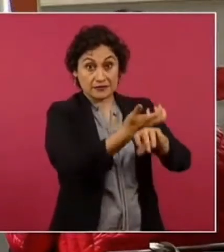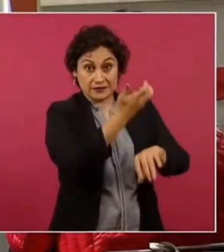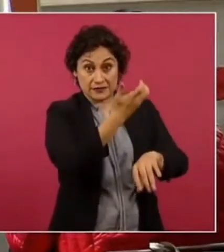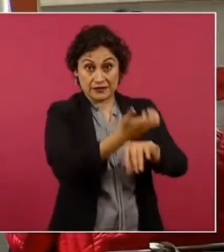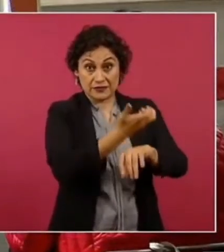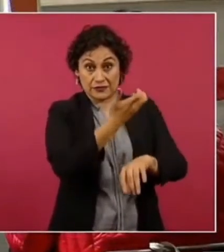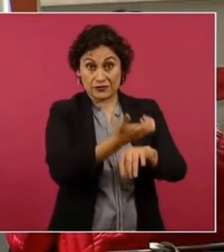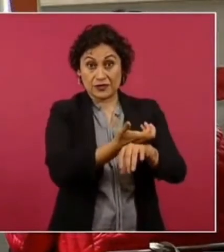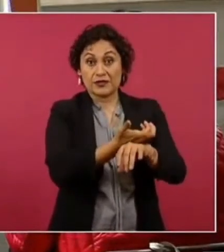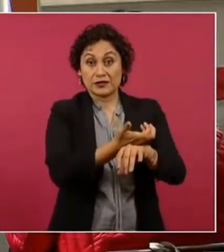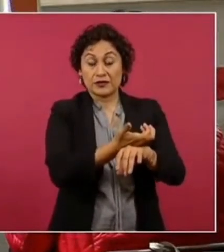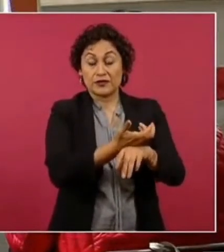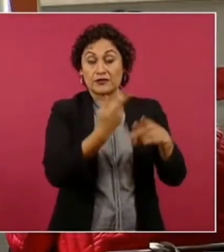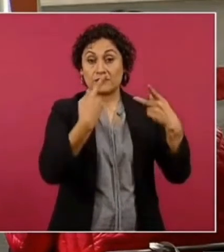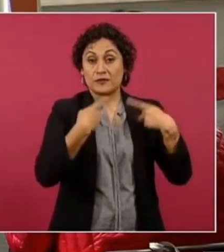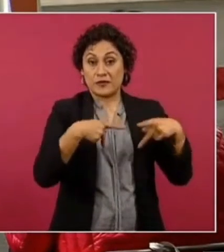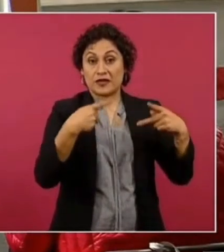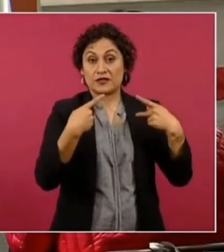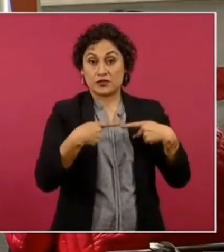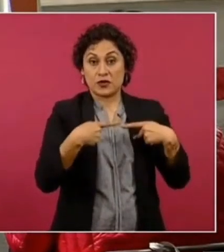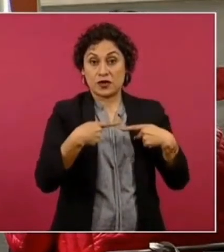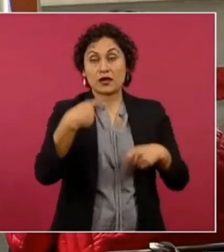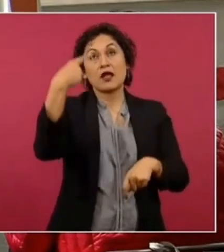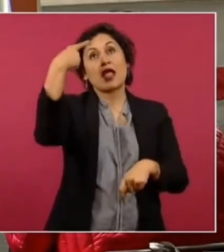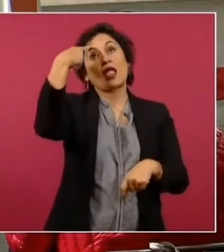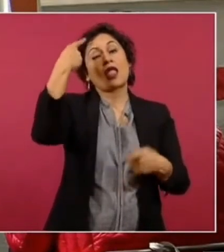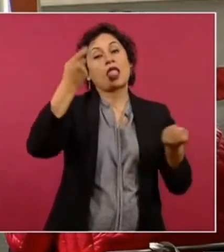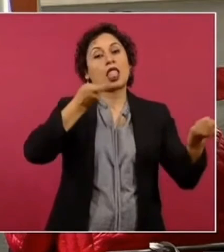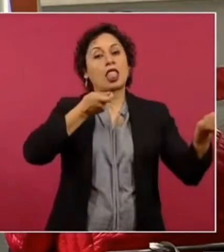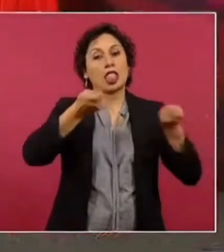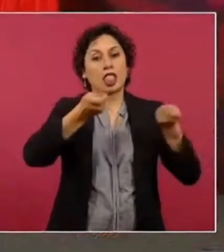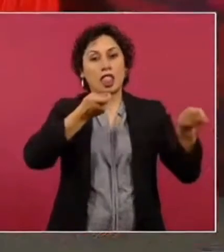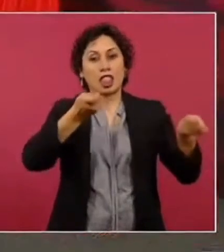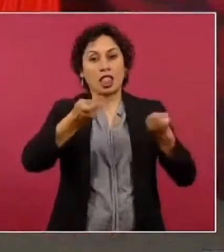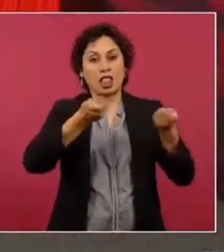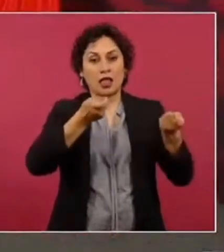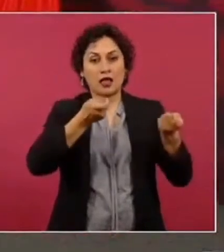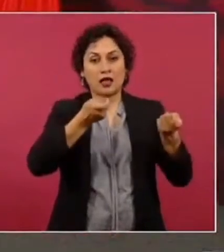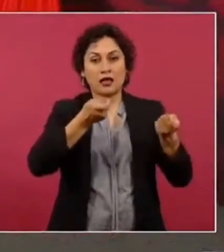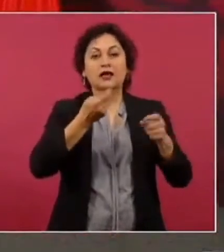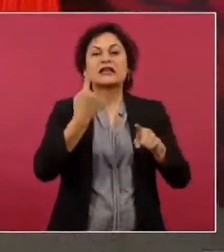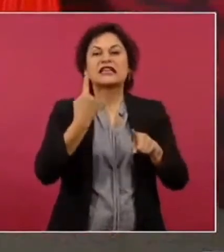la manipulación que llevan a cabo los medios